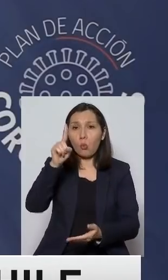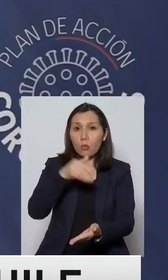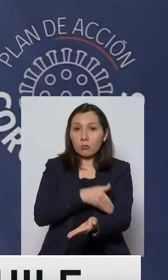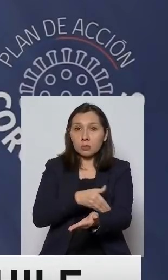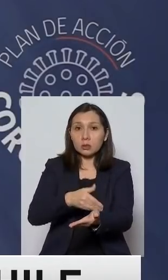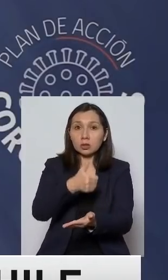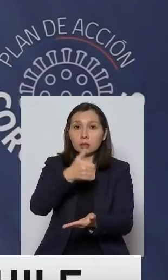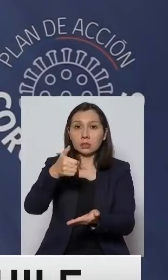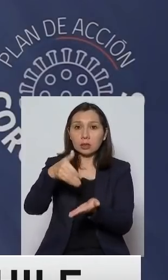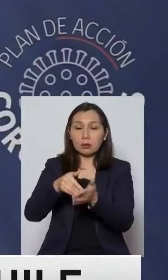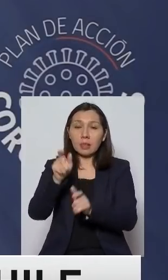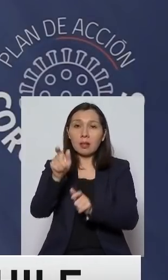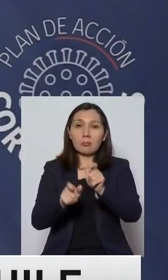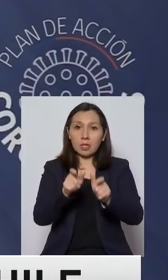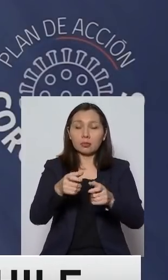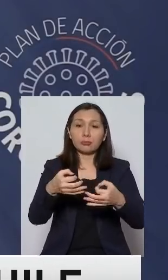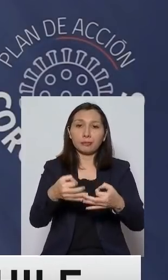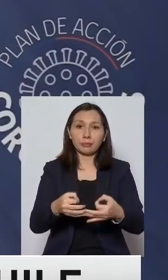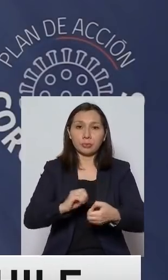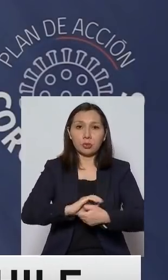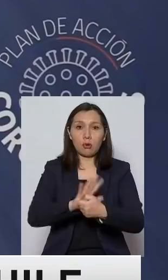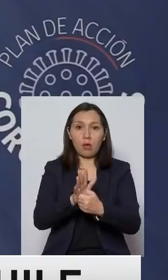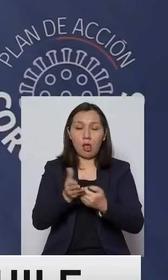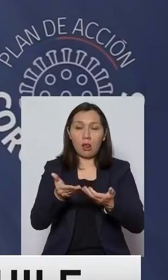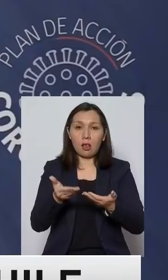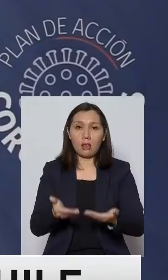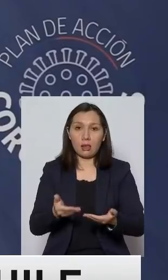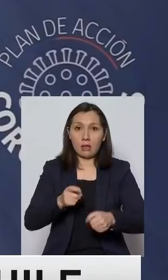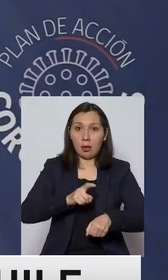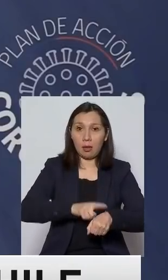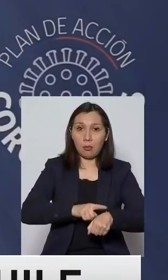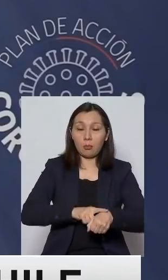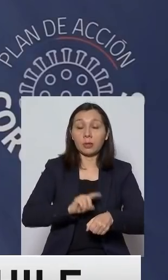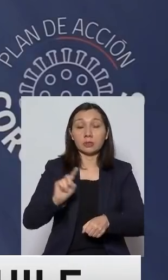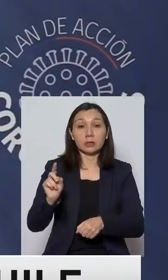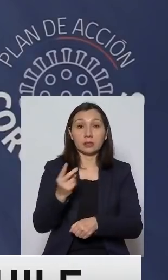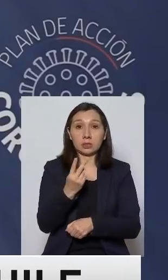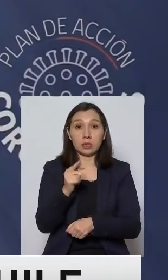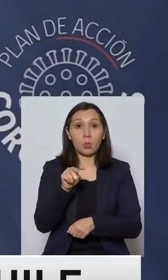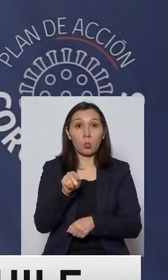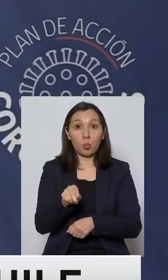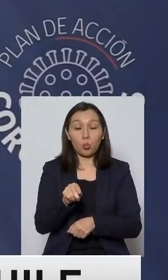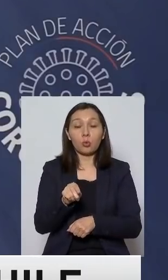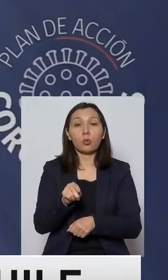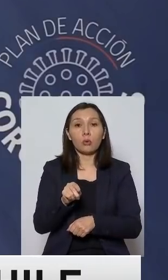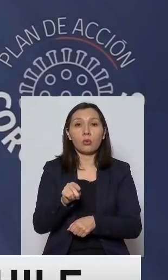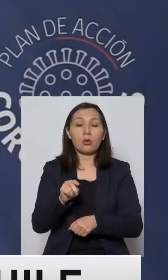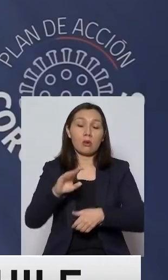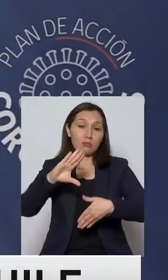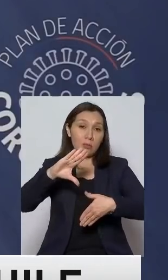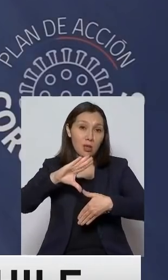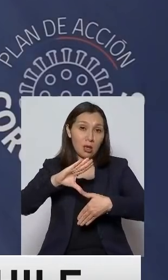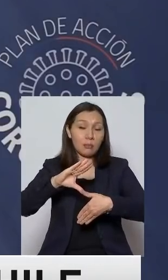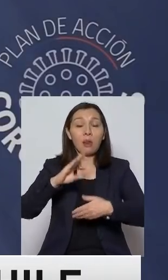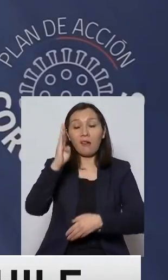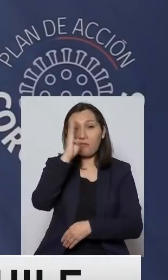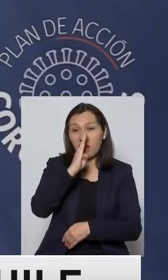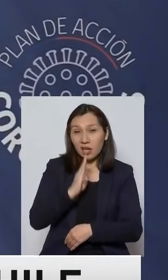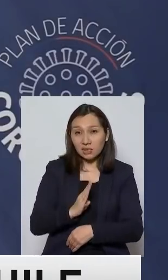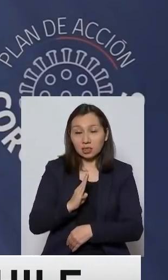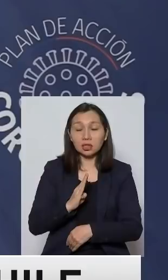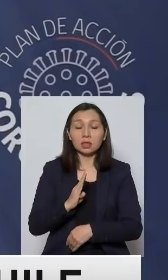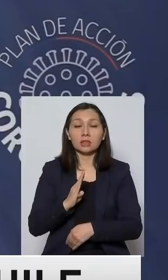.600.000 personas confirmadas a este momento. En segundo lugar, sigue siendo la América, Brasil,